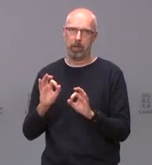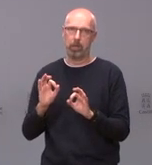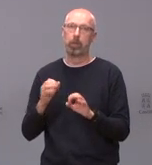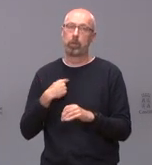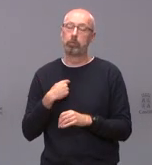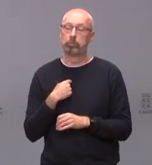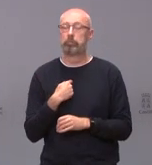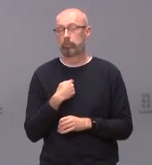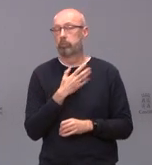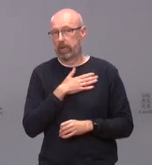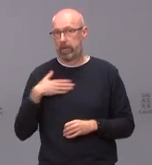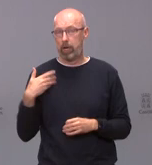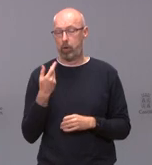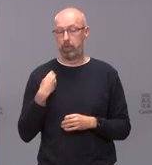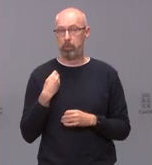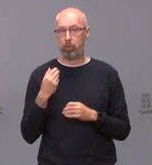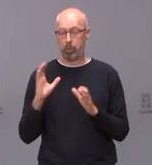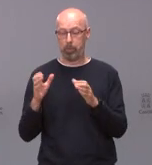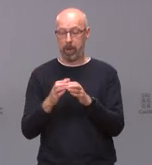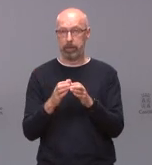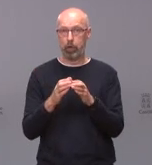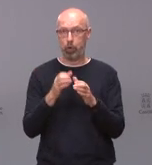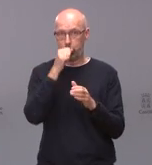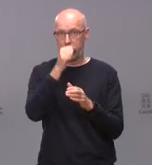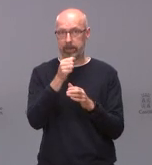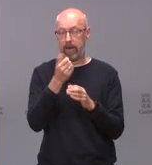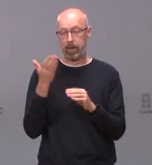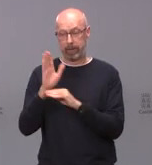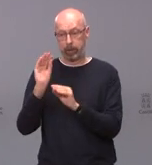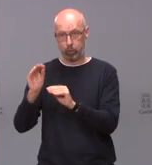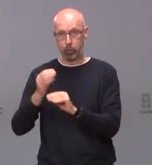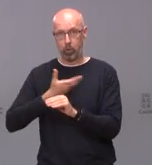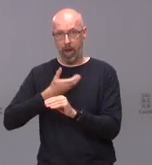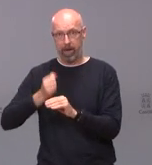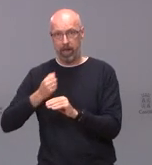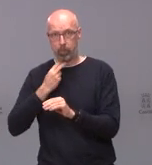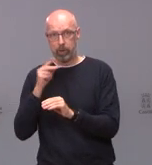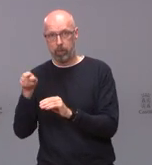socialista y su representante ya sean alcalde o portavoz dejen de instalarse en la calumnia